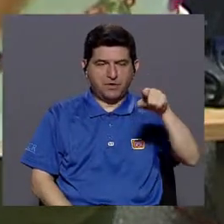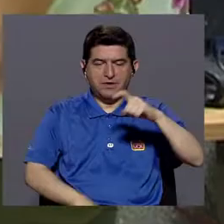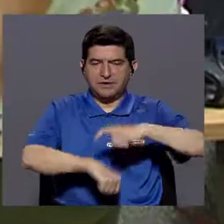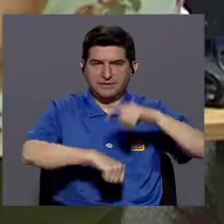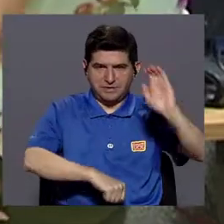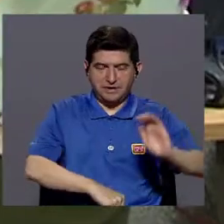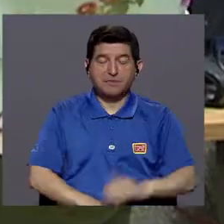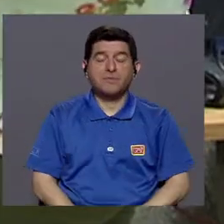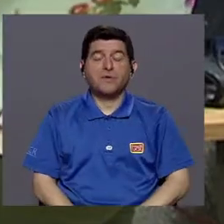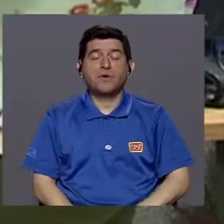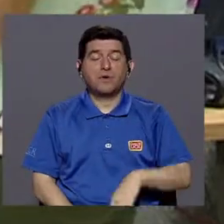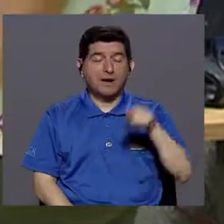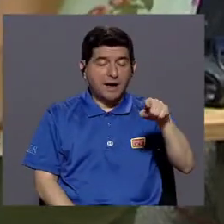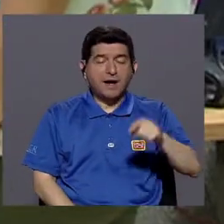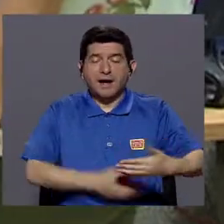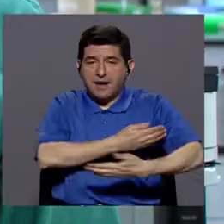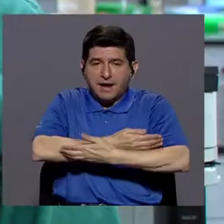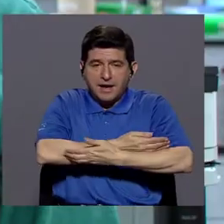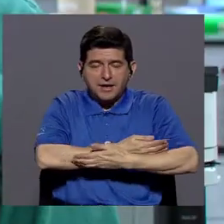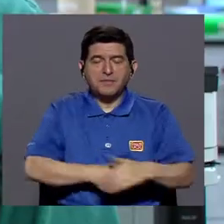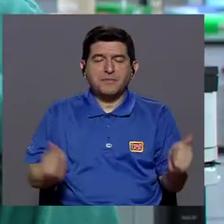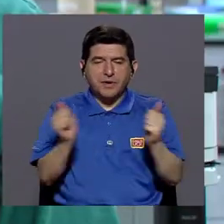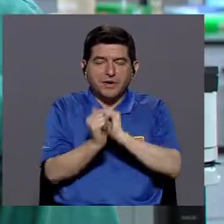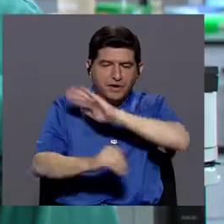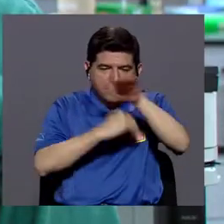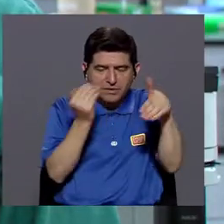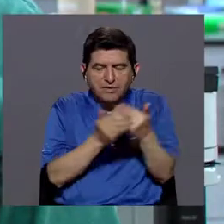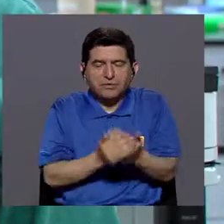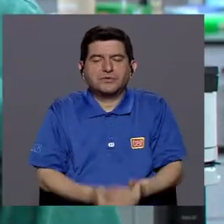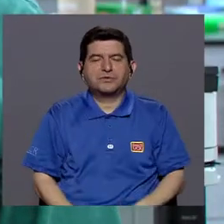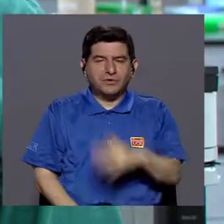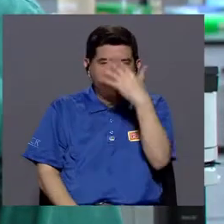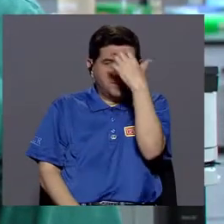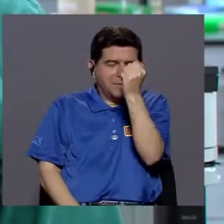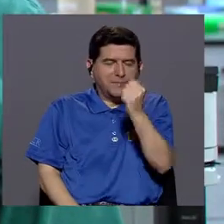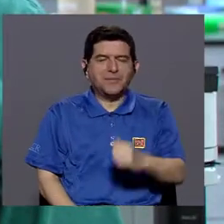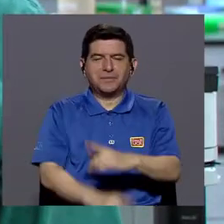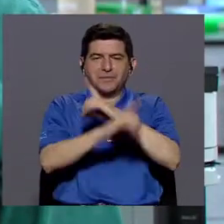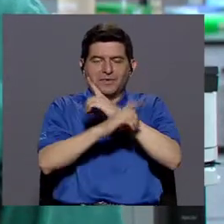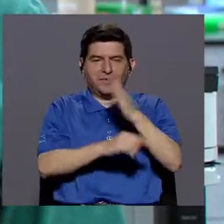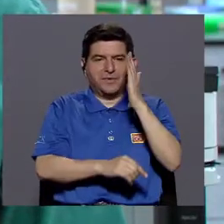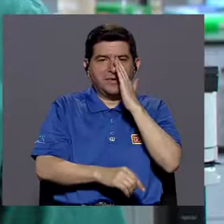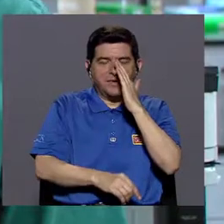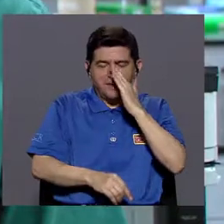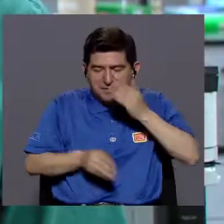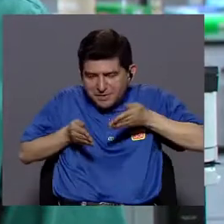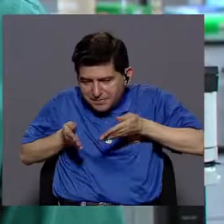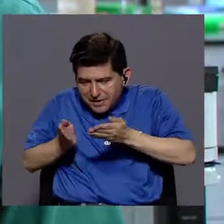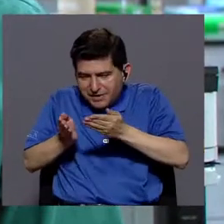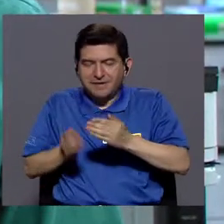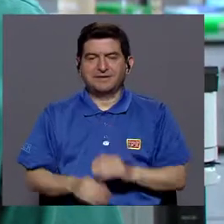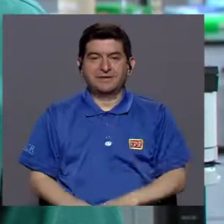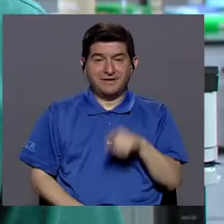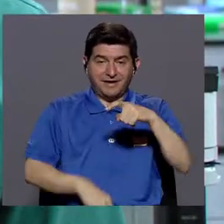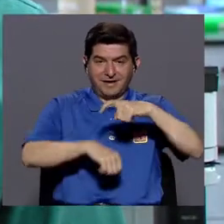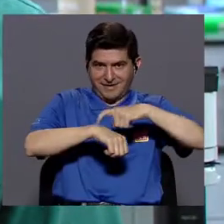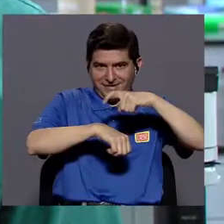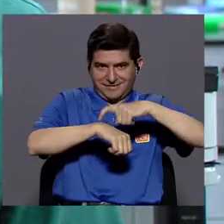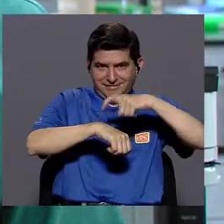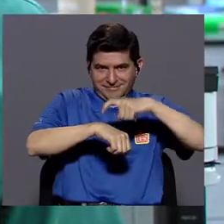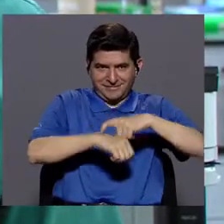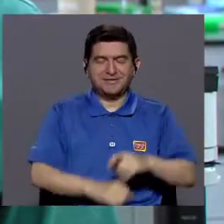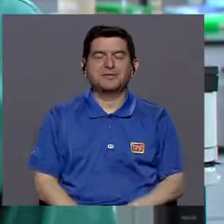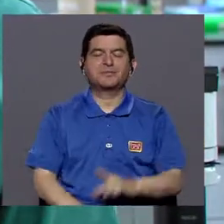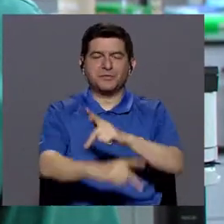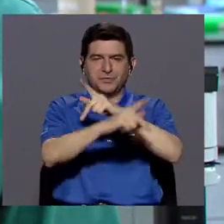cuando el recién nacido sale, él sale con absolutamente toda la memoria inmunológica de la madre, ¿verdad? Entonces él